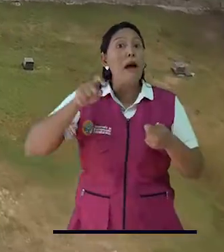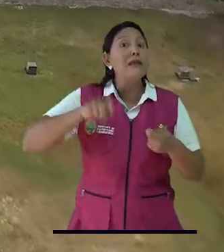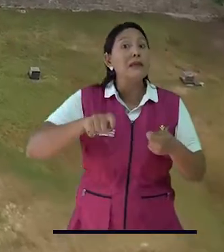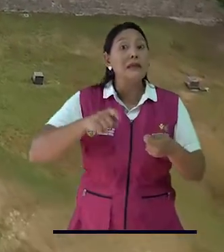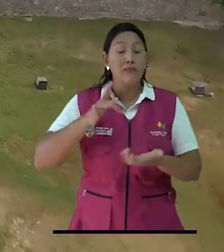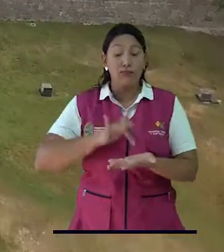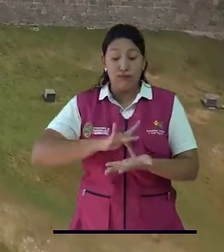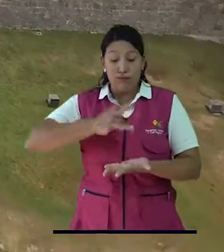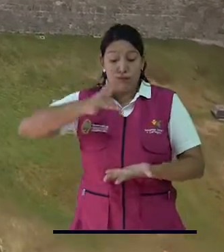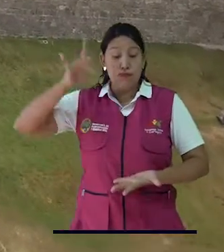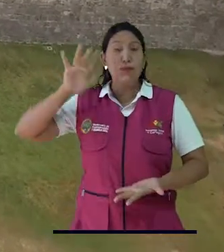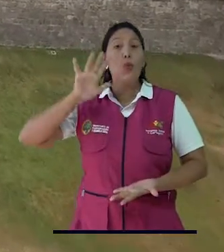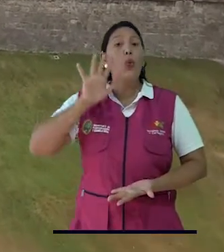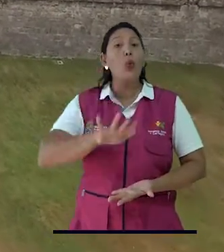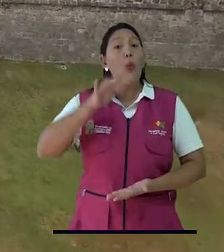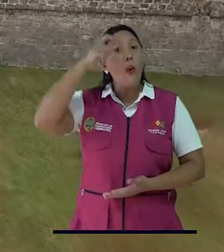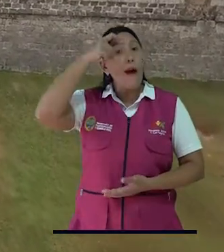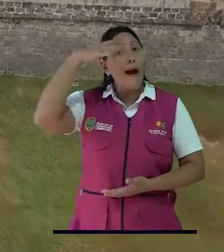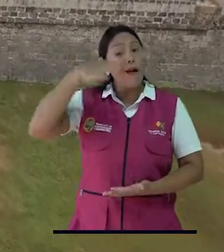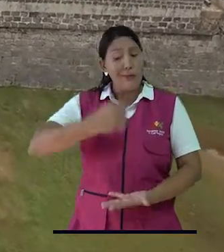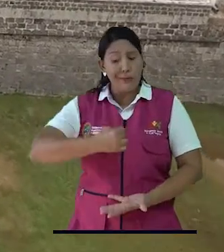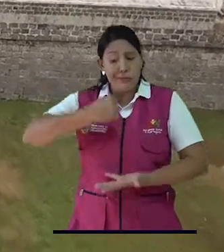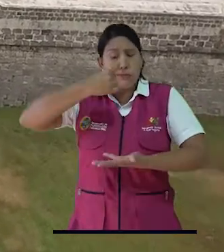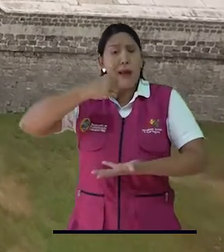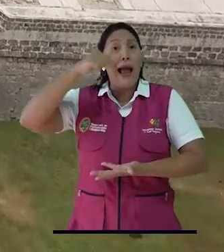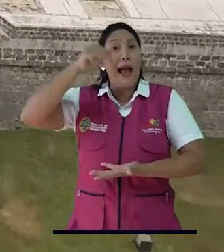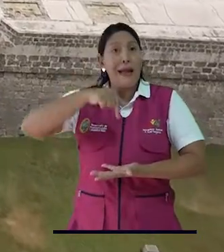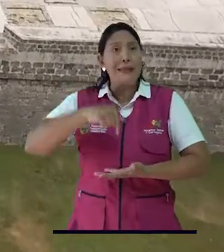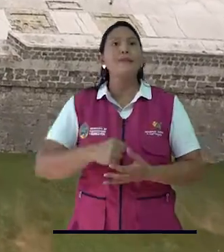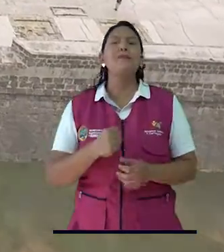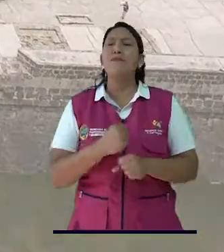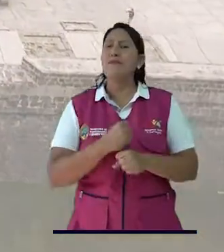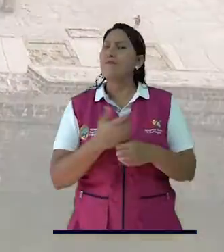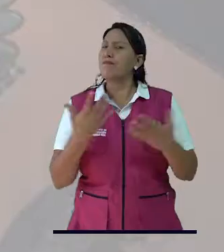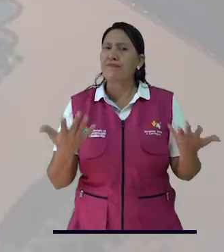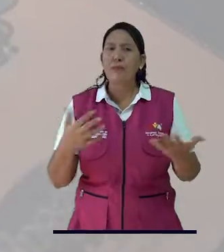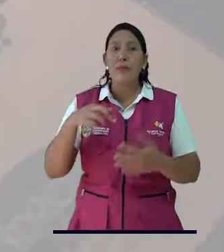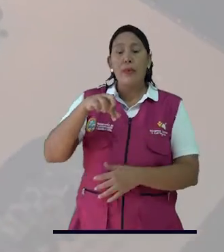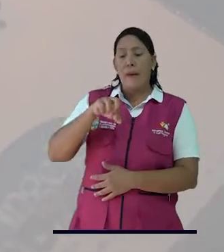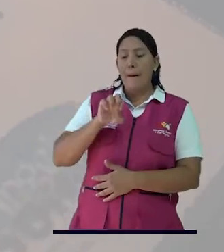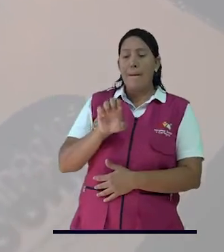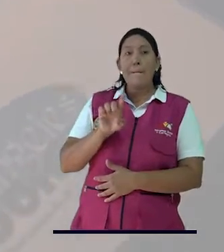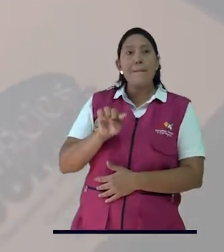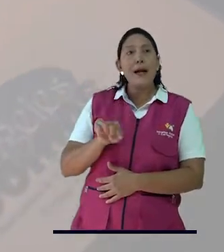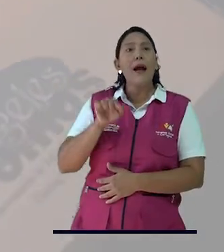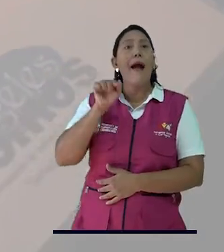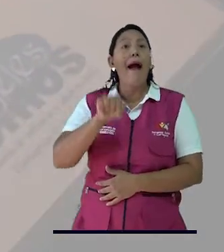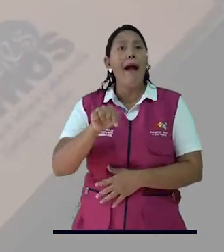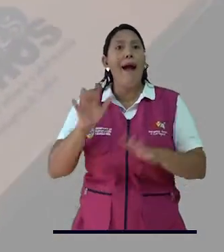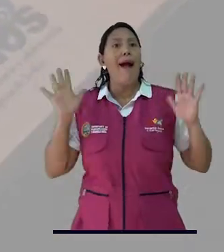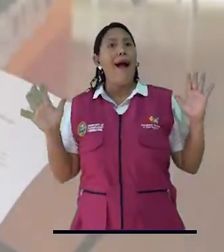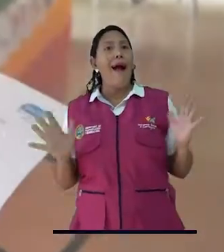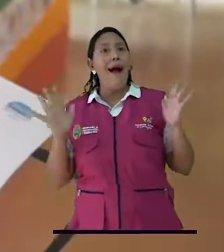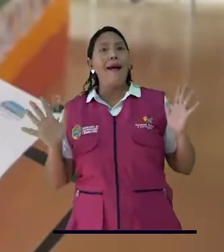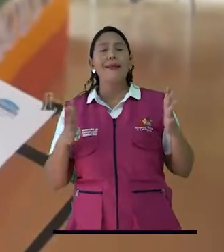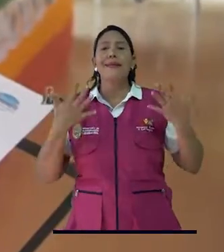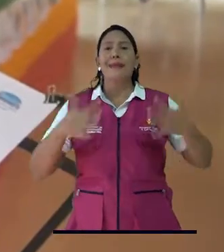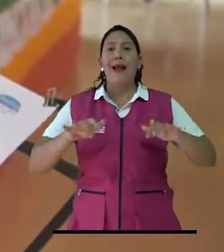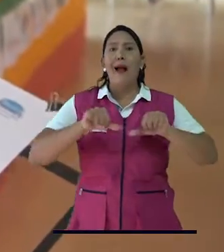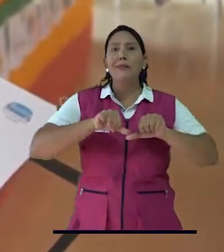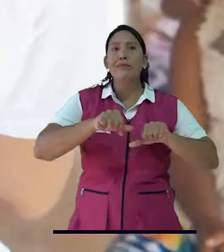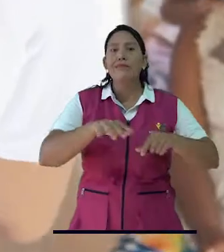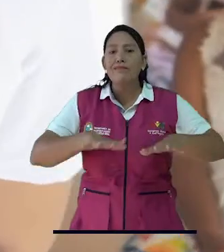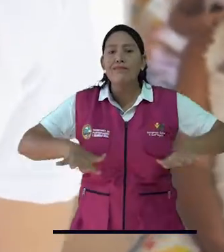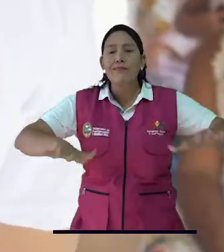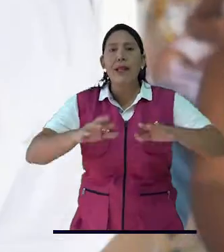Para salvaguardar el patrimonio inmaterial de la ciudad, trabajamos así. En el PES Ángeles Somos realizamos